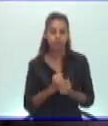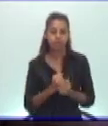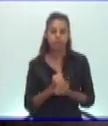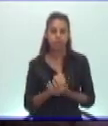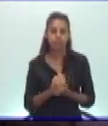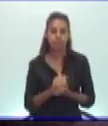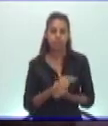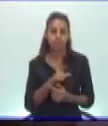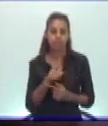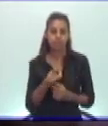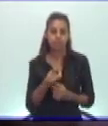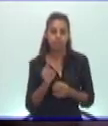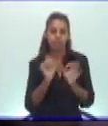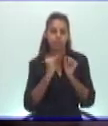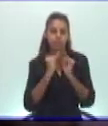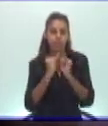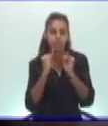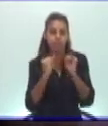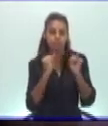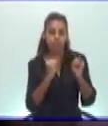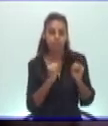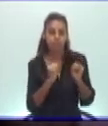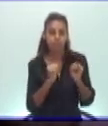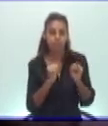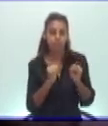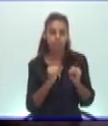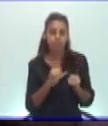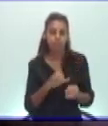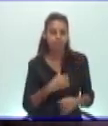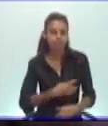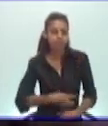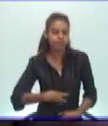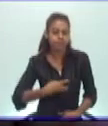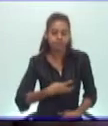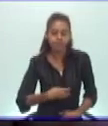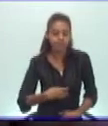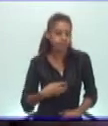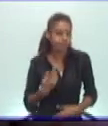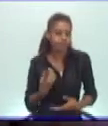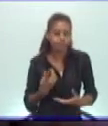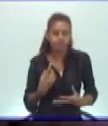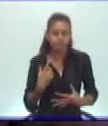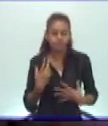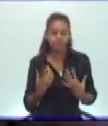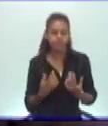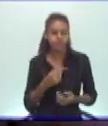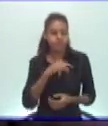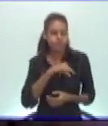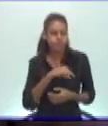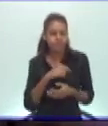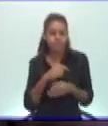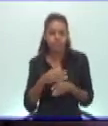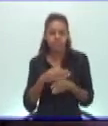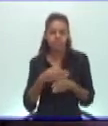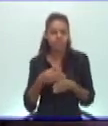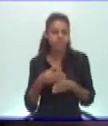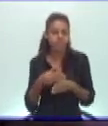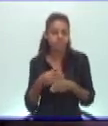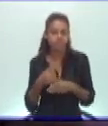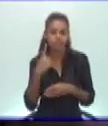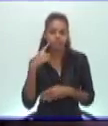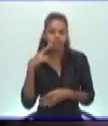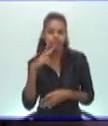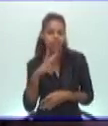Este mensaje tan angustioso, fíjense en los términos del mensaje, nos hace ver